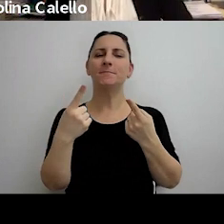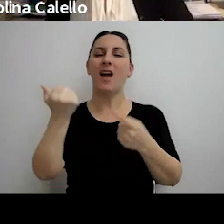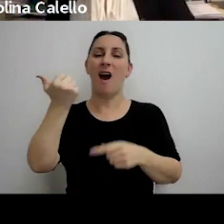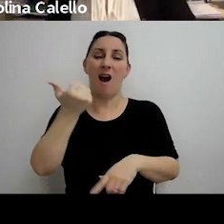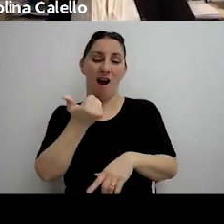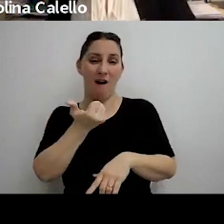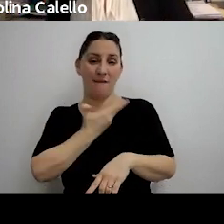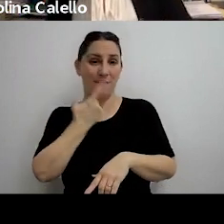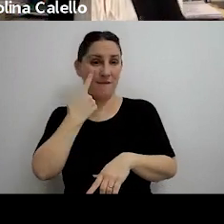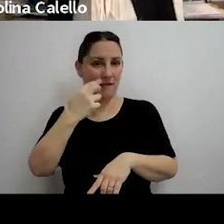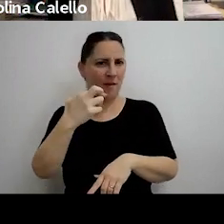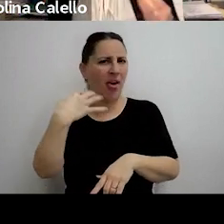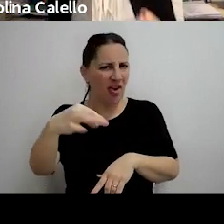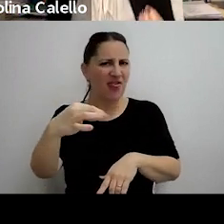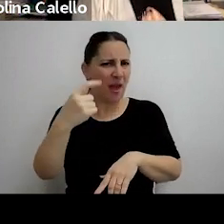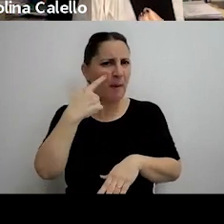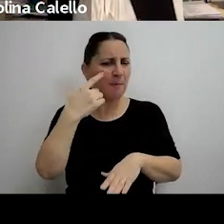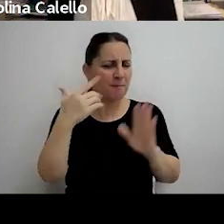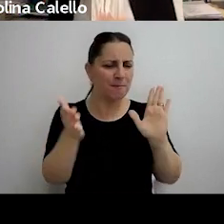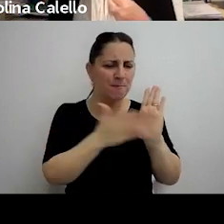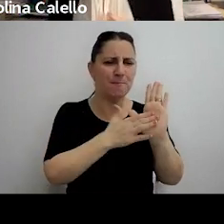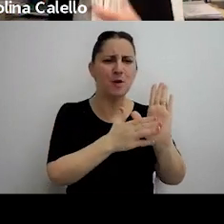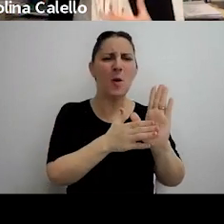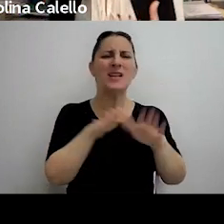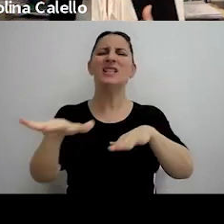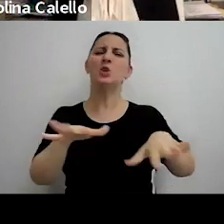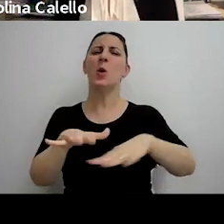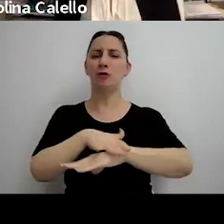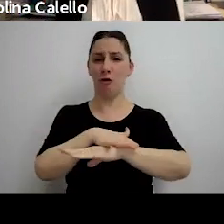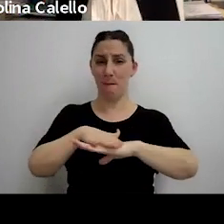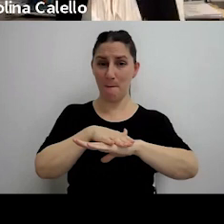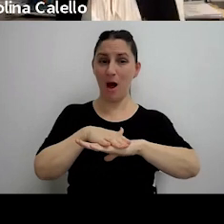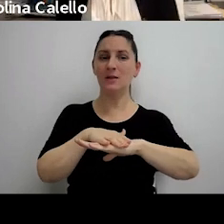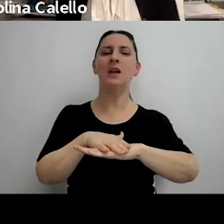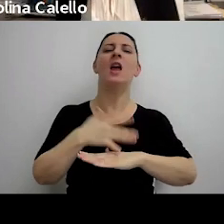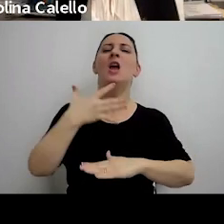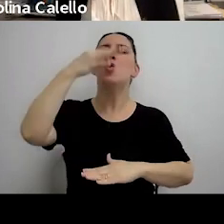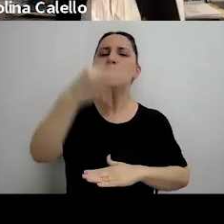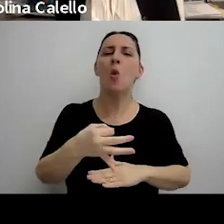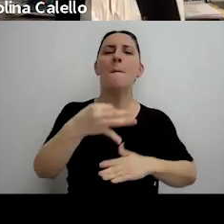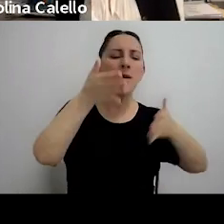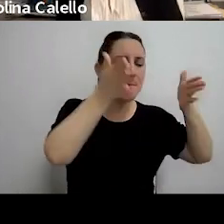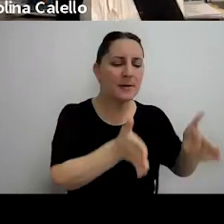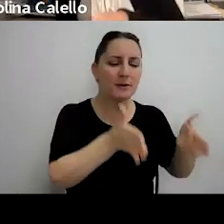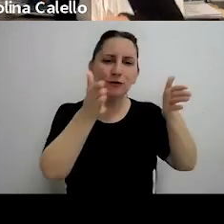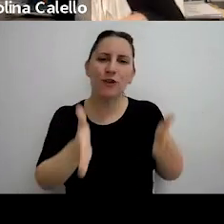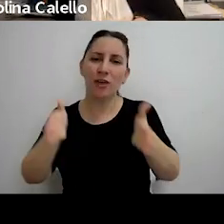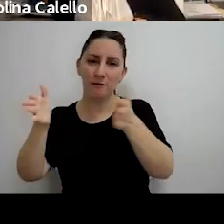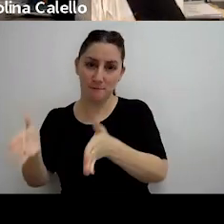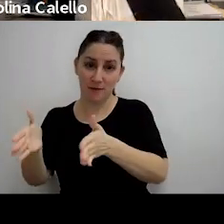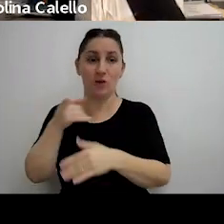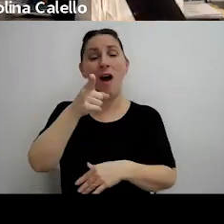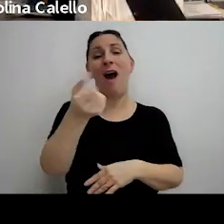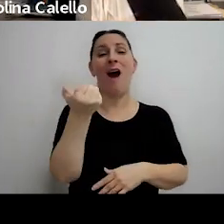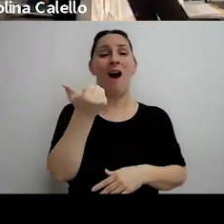pruebe el hecho base y además que cumpla el procedimiento en este caso el fisco